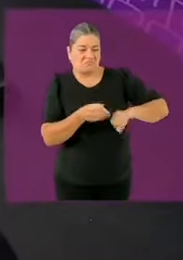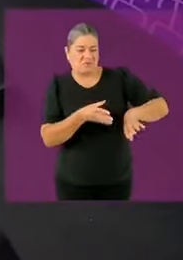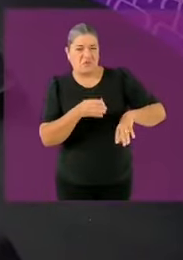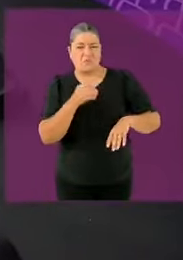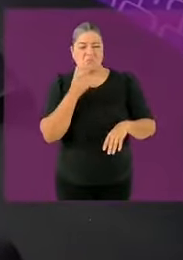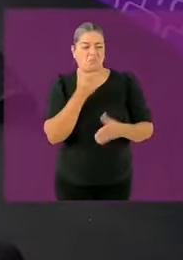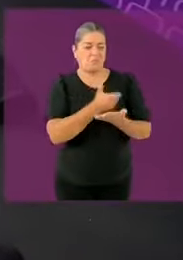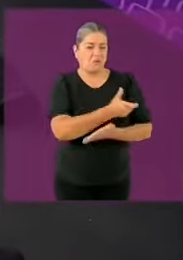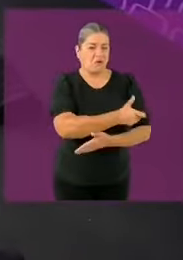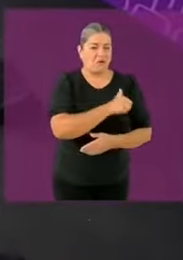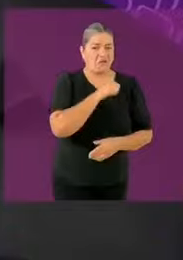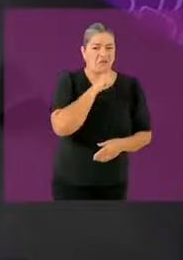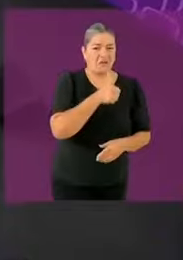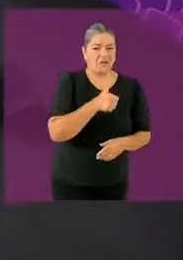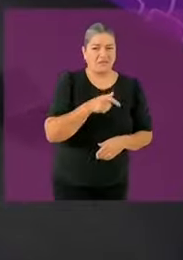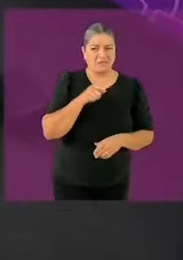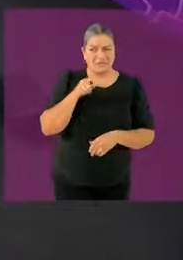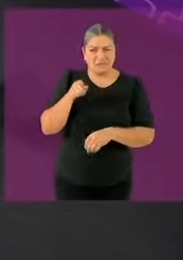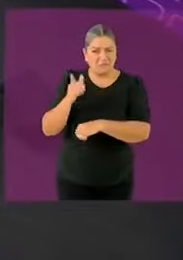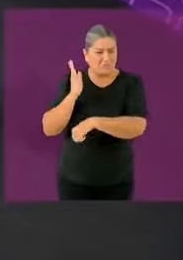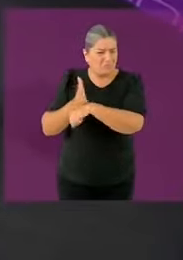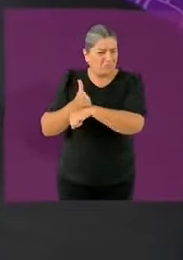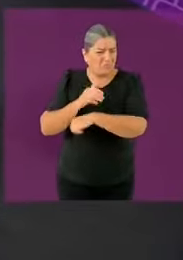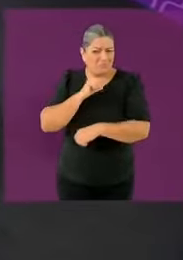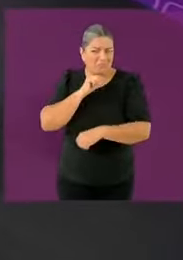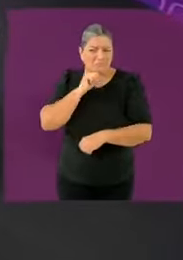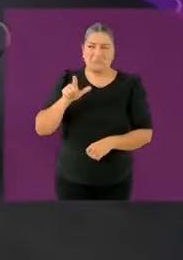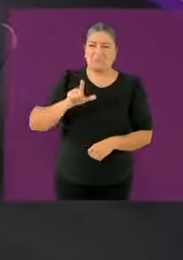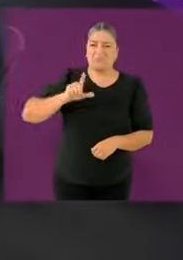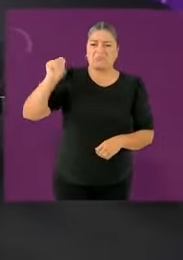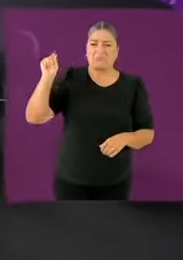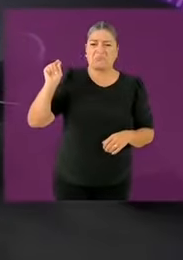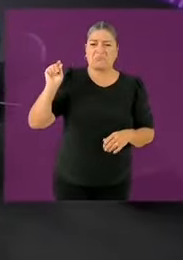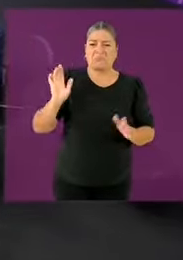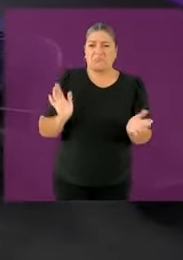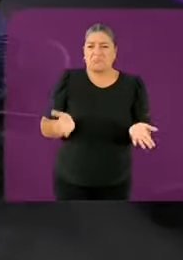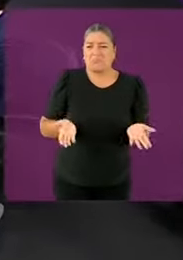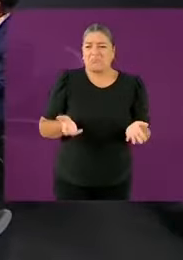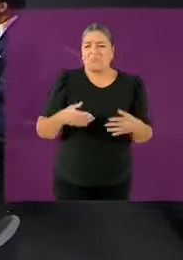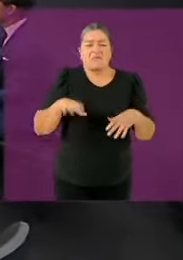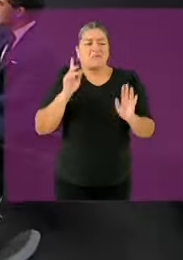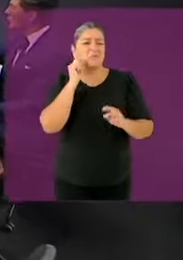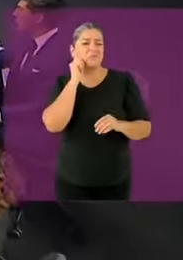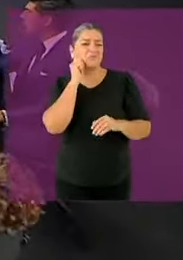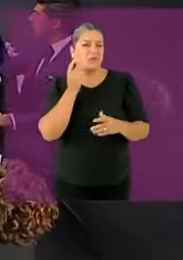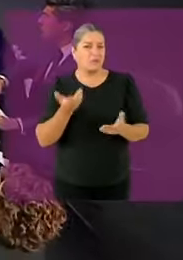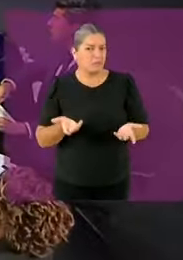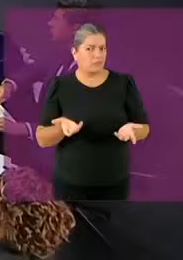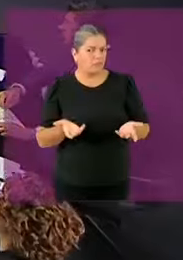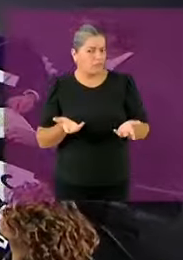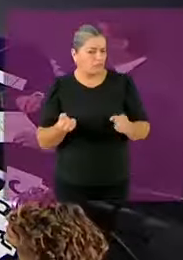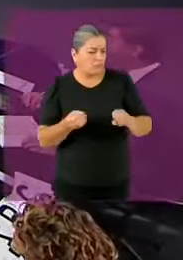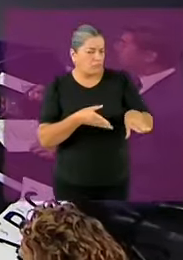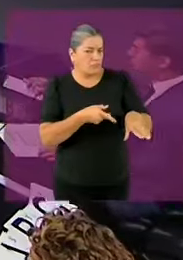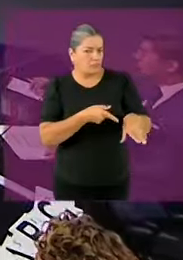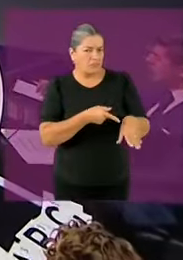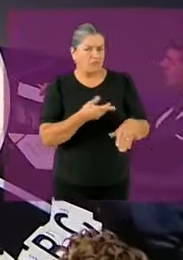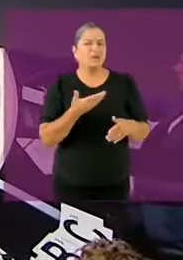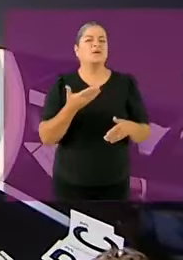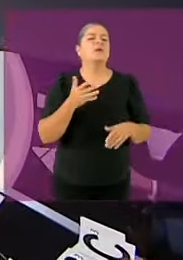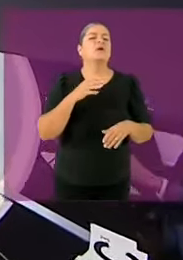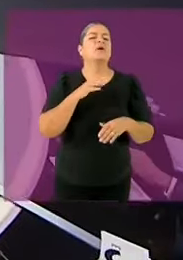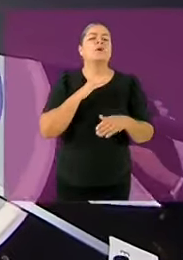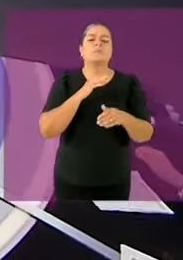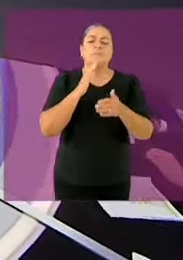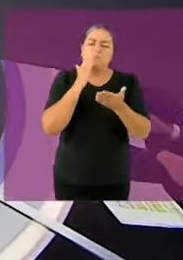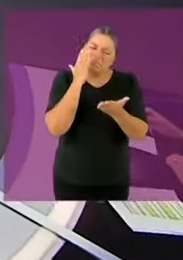cuando fui diputado local en Zacatecas también propuso una ley de paternidad responsable de obligaciones familiares y la volví a proponer como legislador federal es un